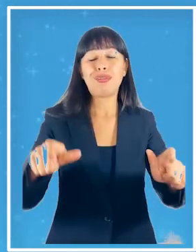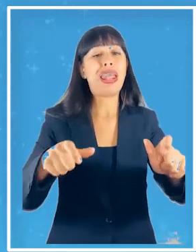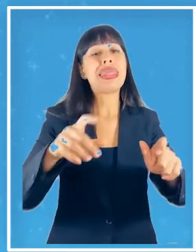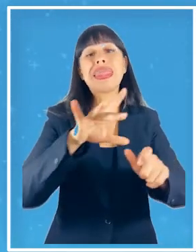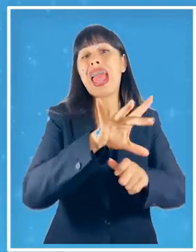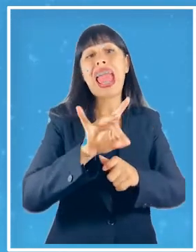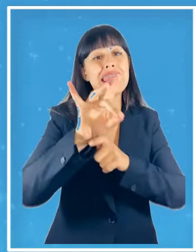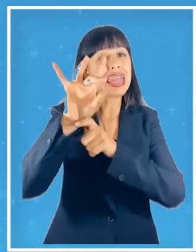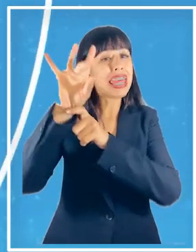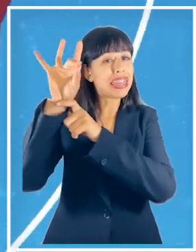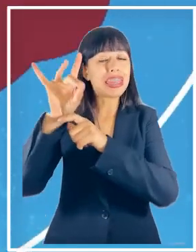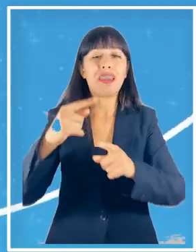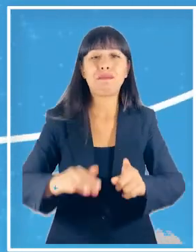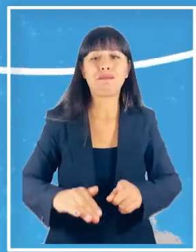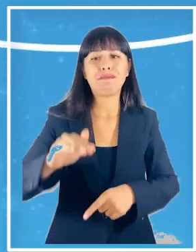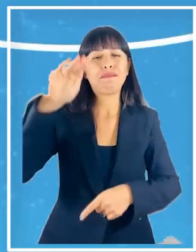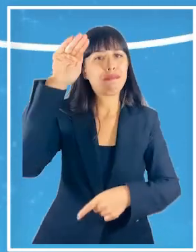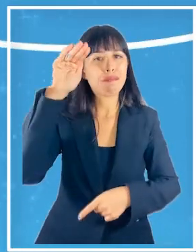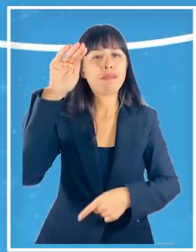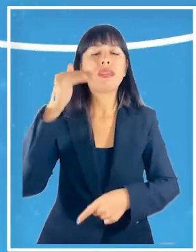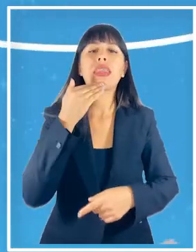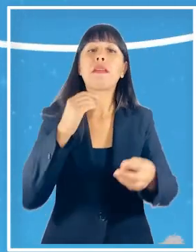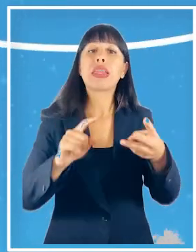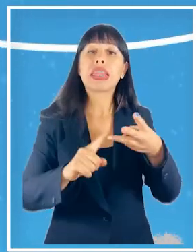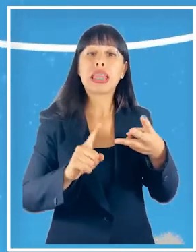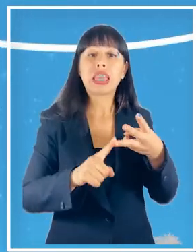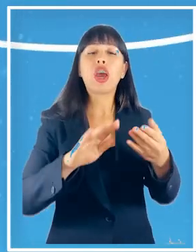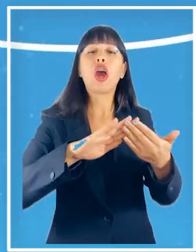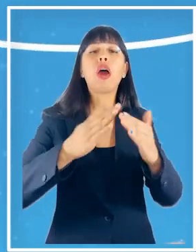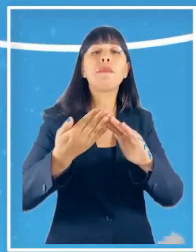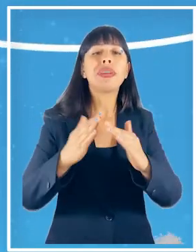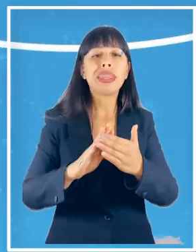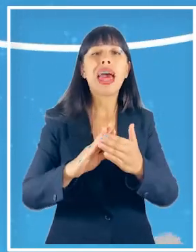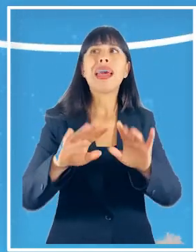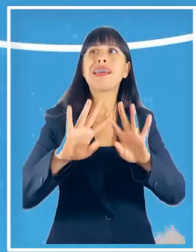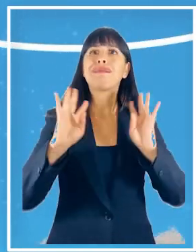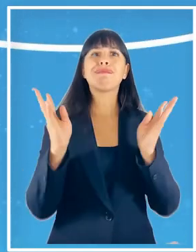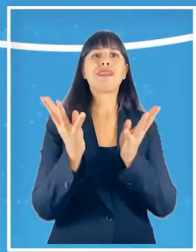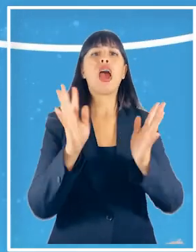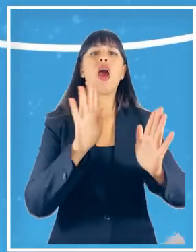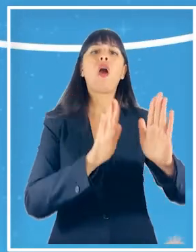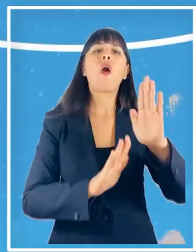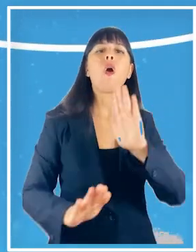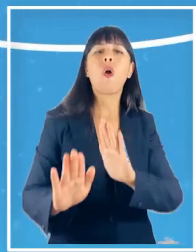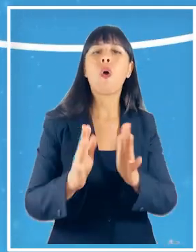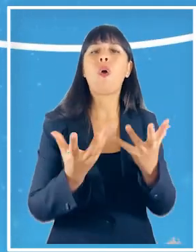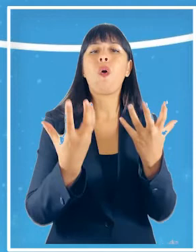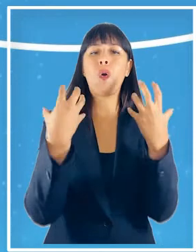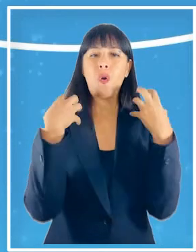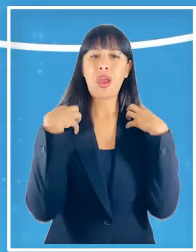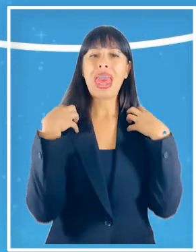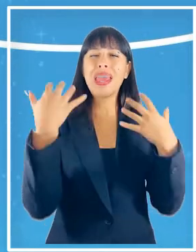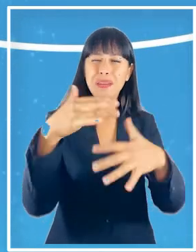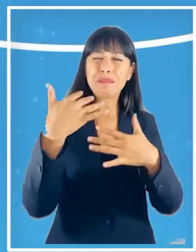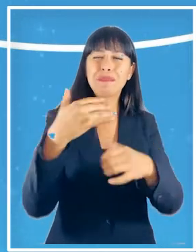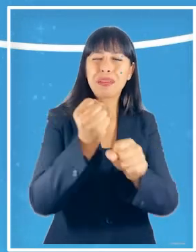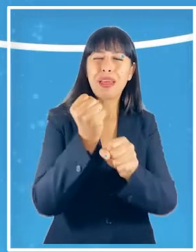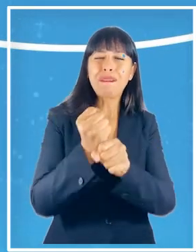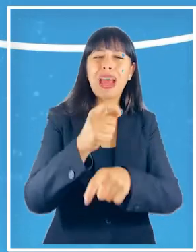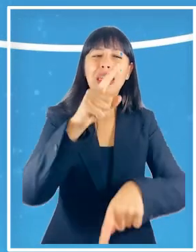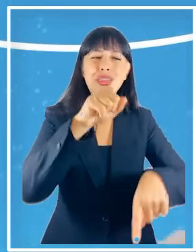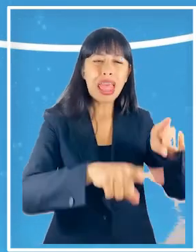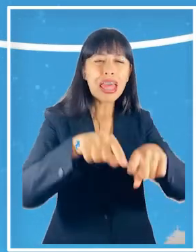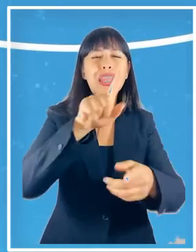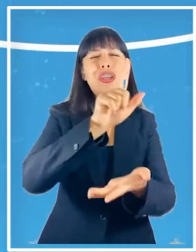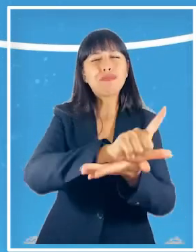en tercer lugar el desarrollo de comunidades y entornos que cuidan para esto es muy importante trabajar desde los